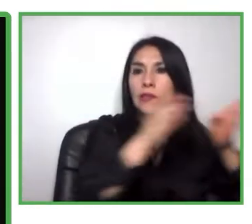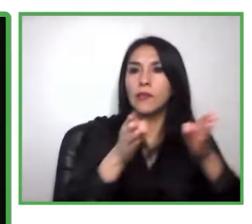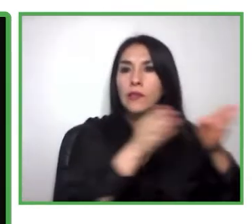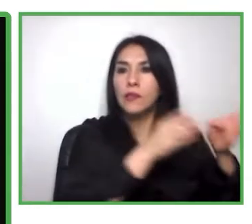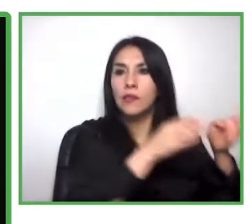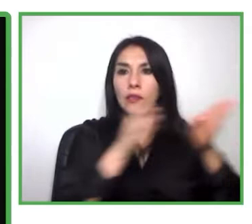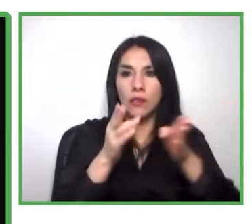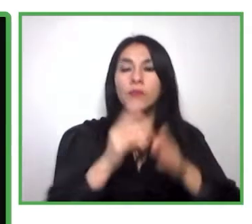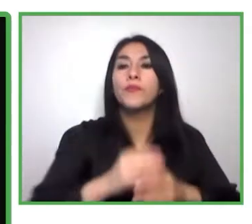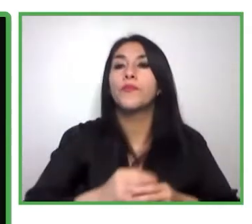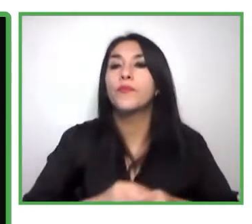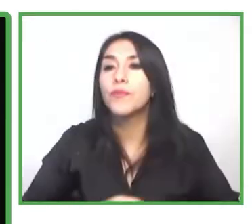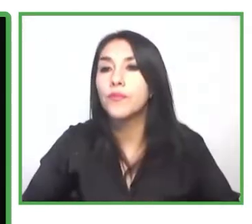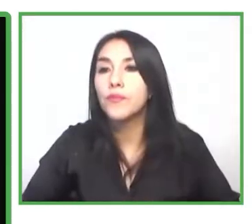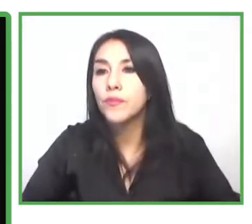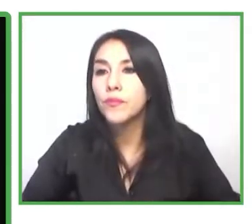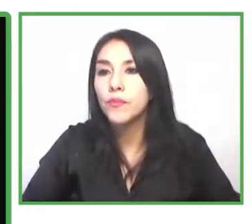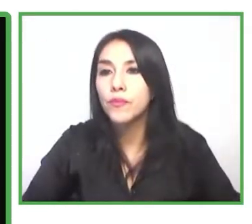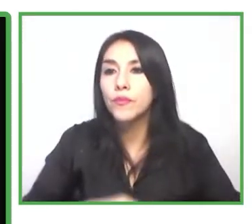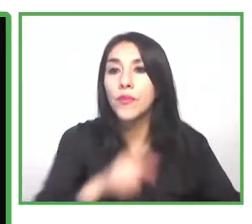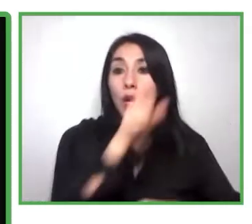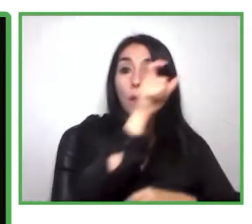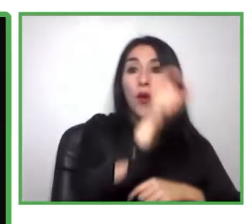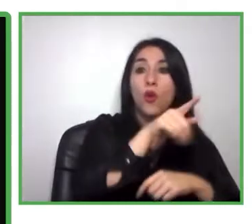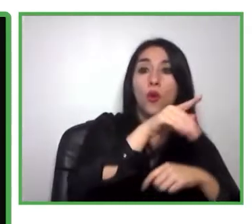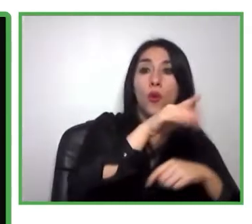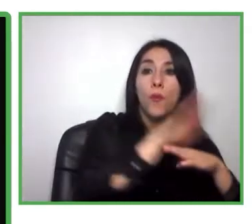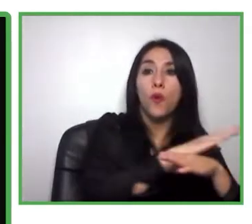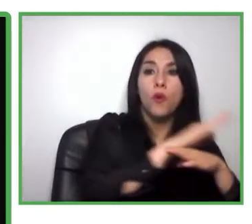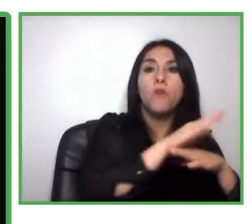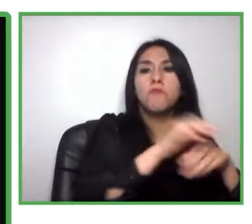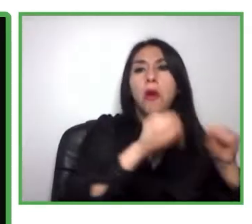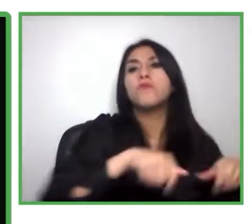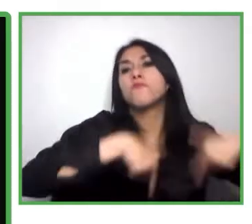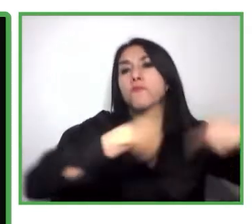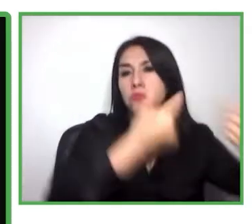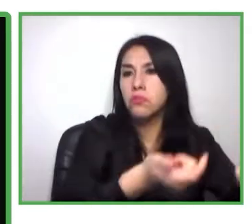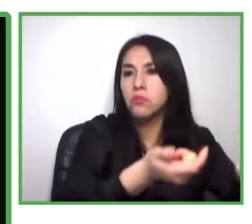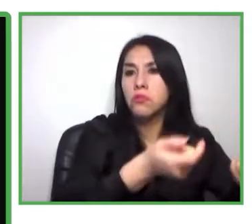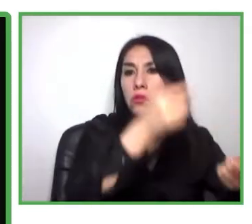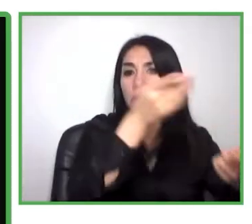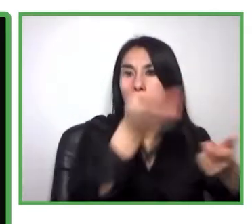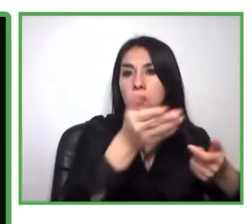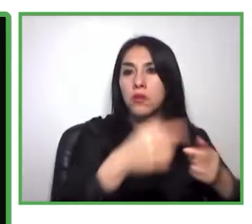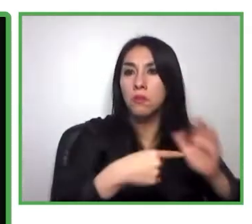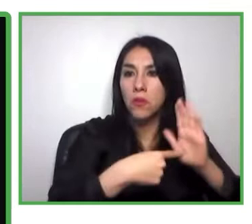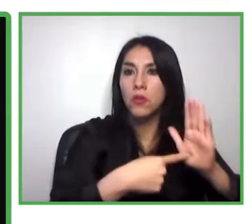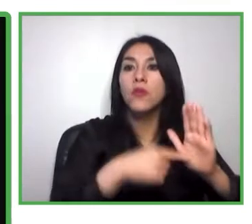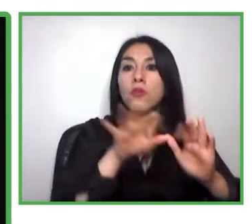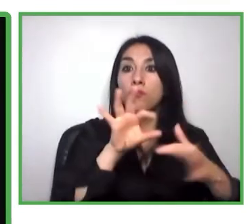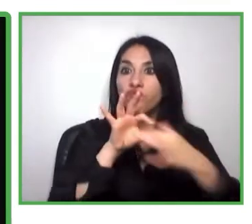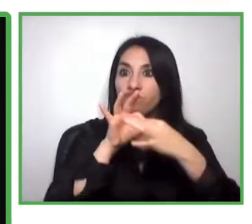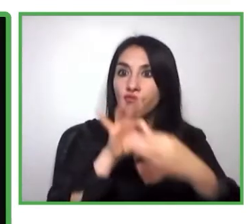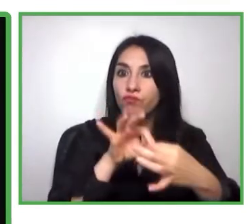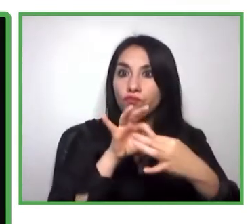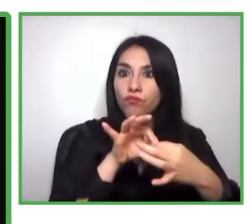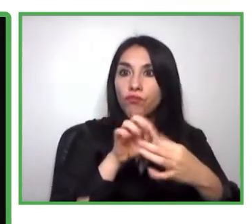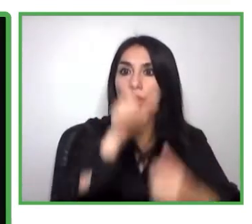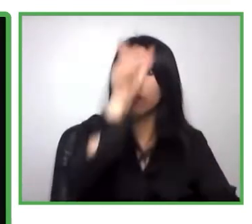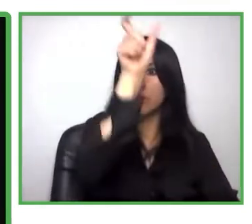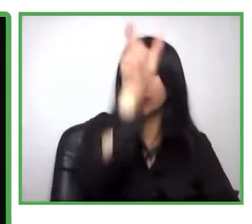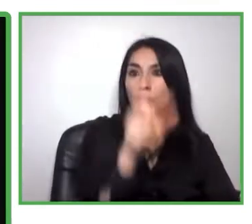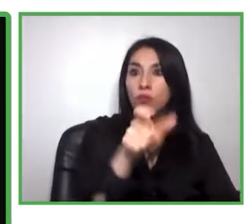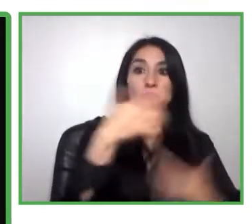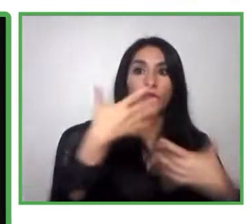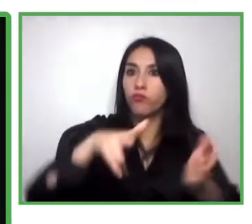nosotros somos simplemente el vínculo, quien hace la contratación es esta empresa de seguridad inclusiva, y así como está